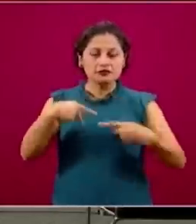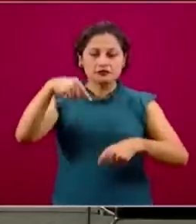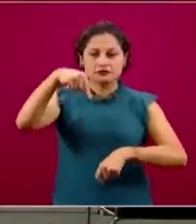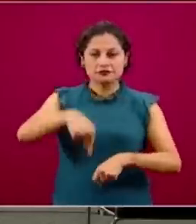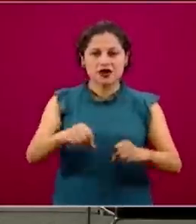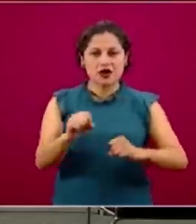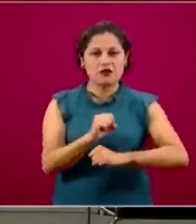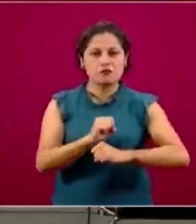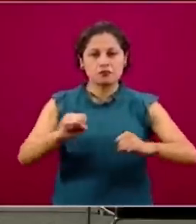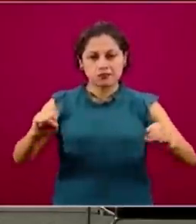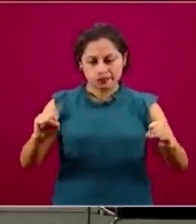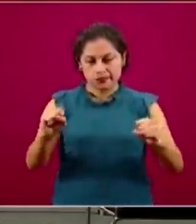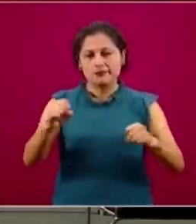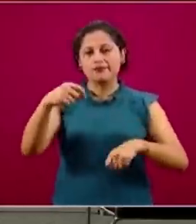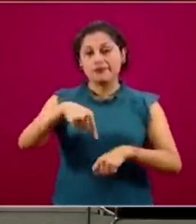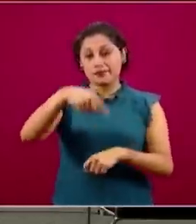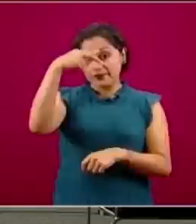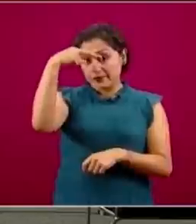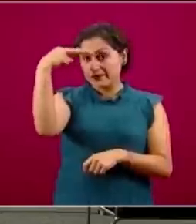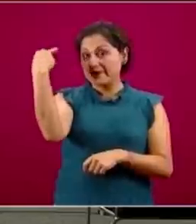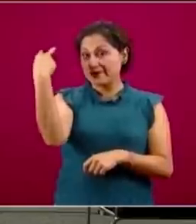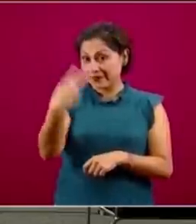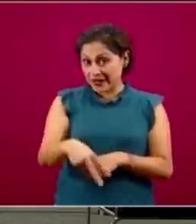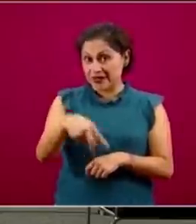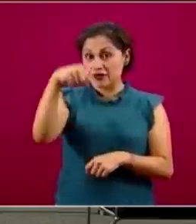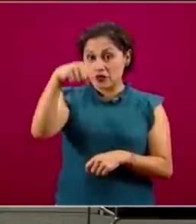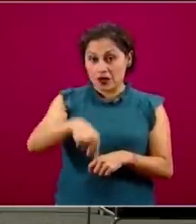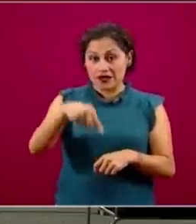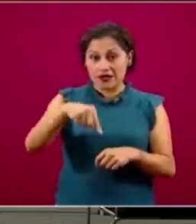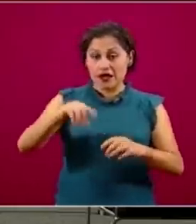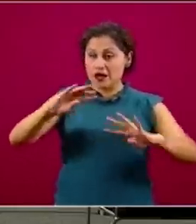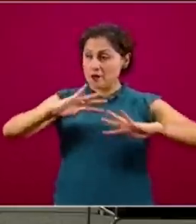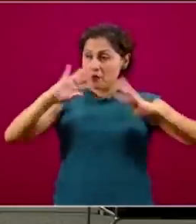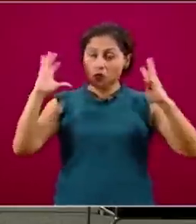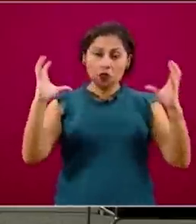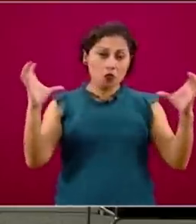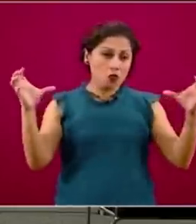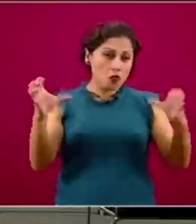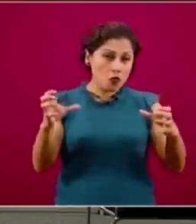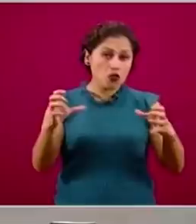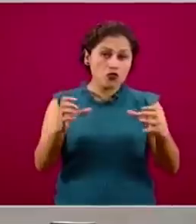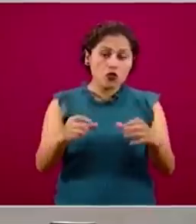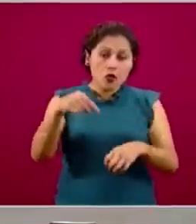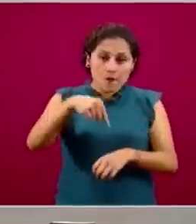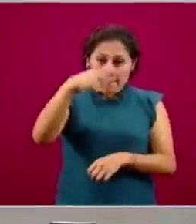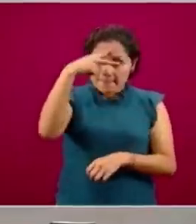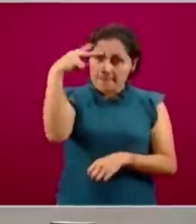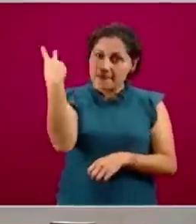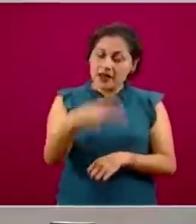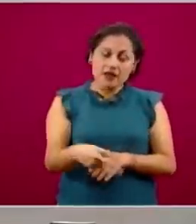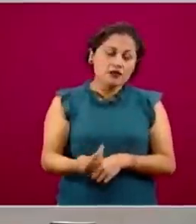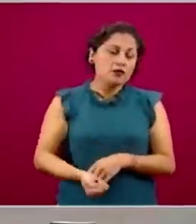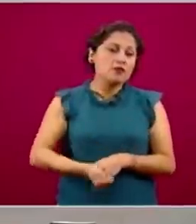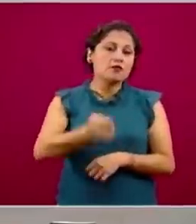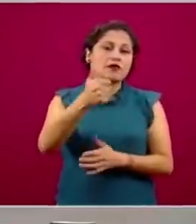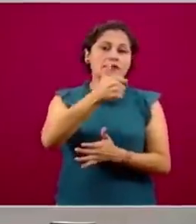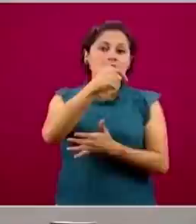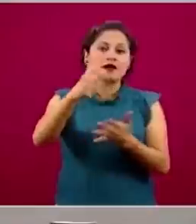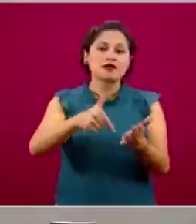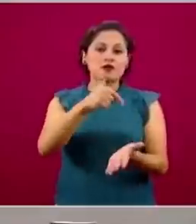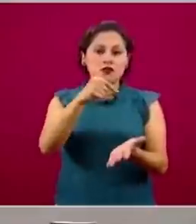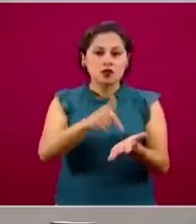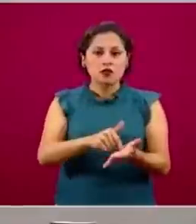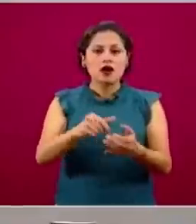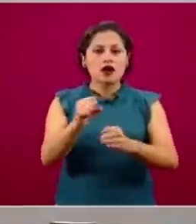es el país del mundo entero que en algún momento ha tenido los mayores índices de prevalencia de obesidad.